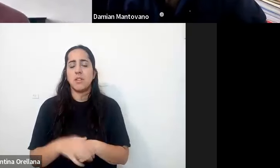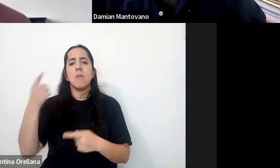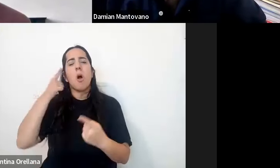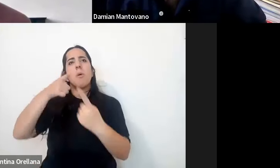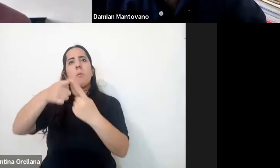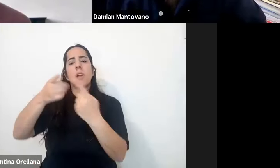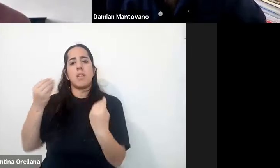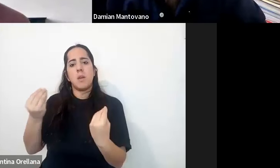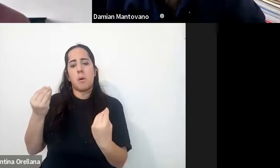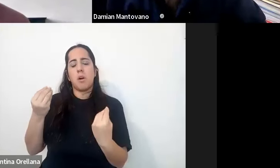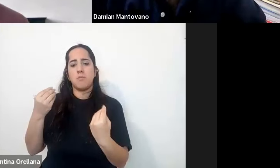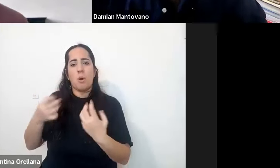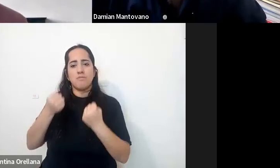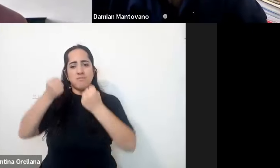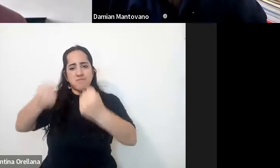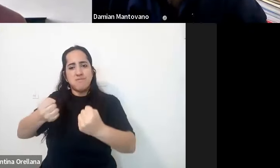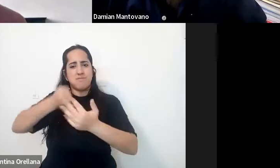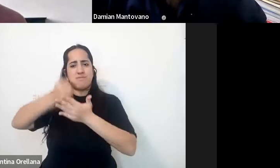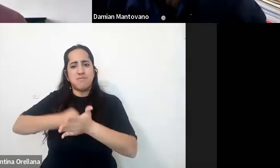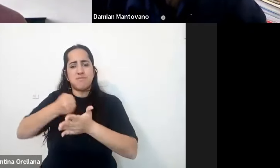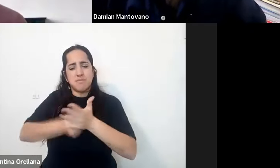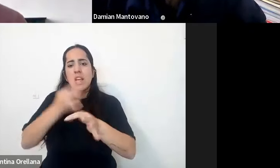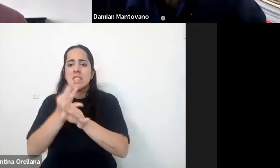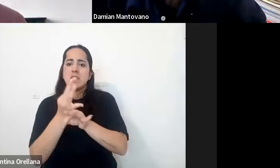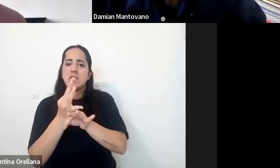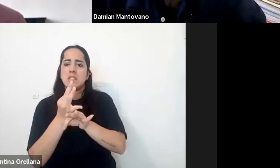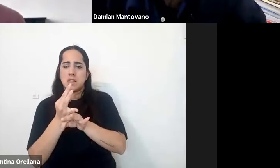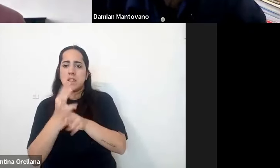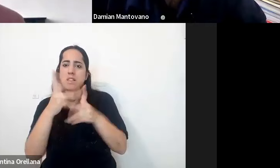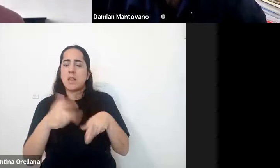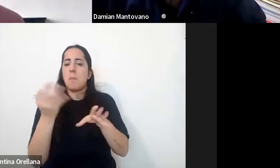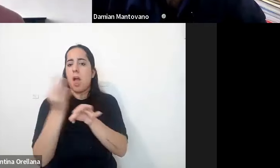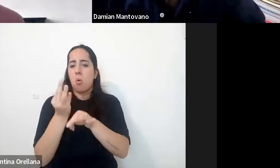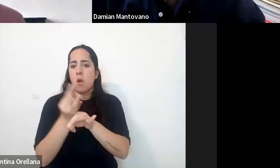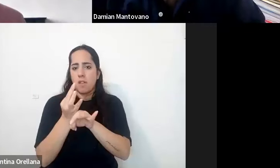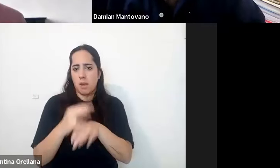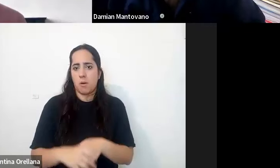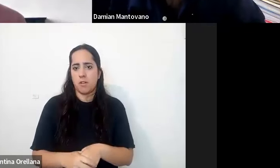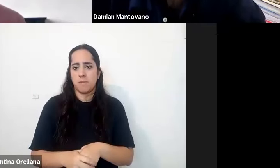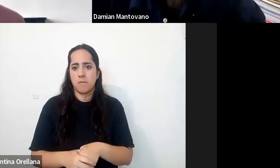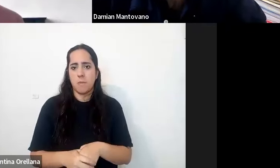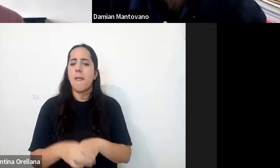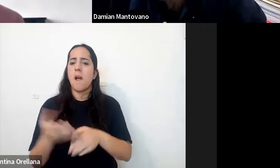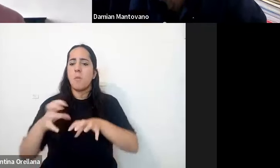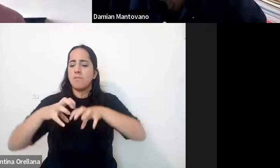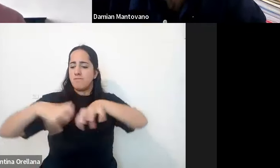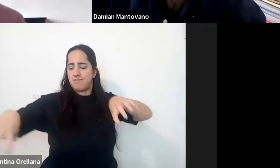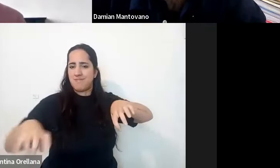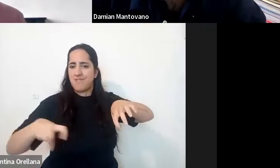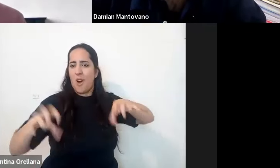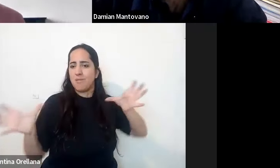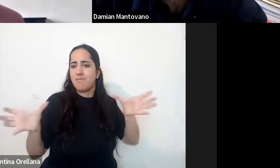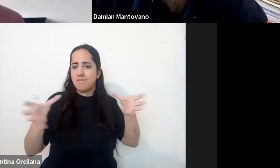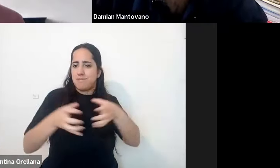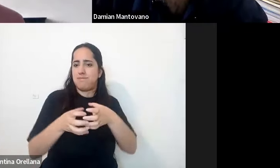de poder fortalecer la idea del sistema educativo justamente poder superar algunas fragmentaciones de la